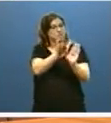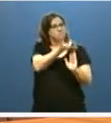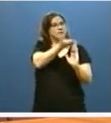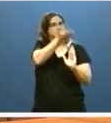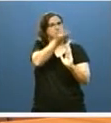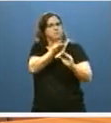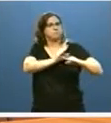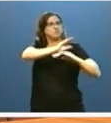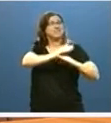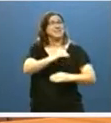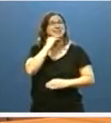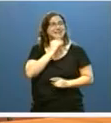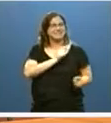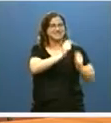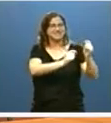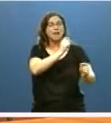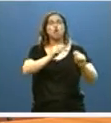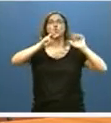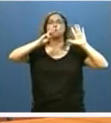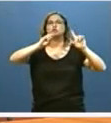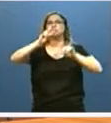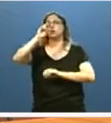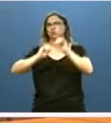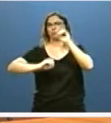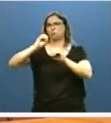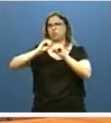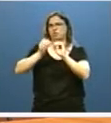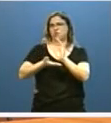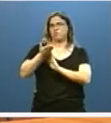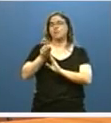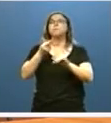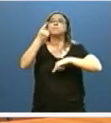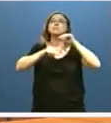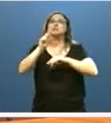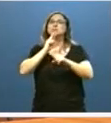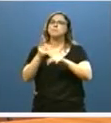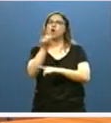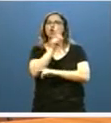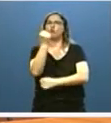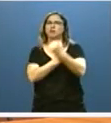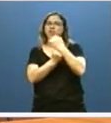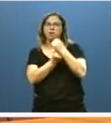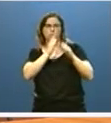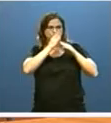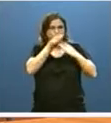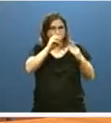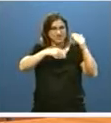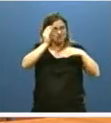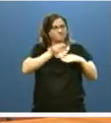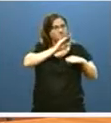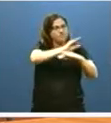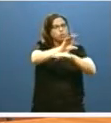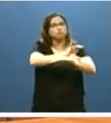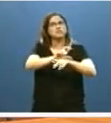recibiendo casi el 82% del aumento del presupuesto no financiero de las consejerías. El gasto